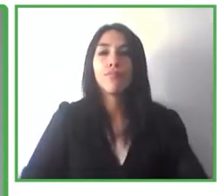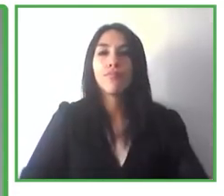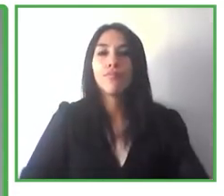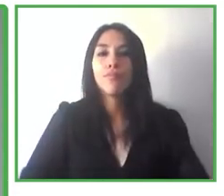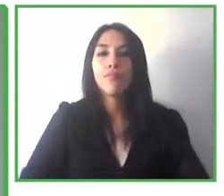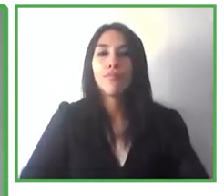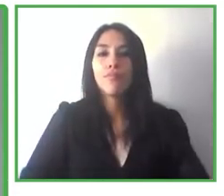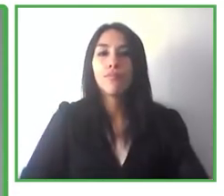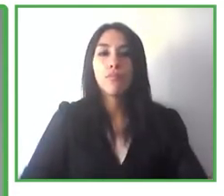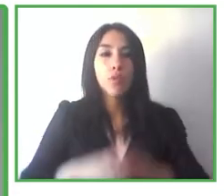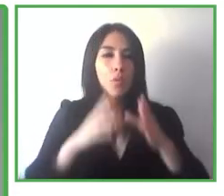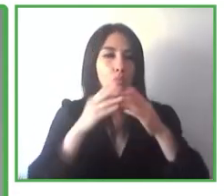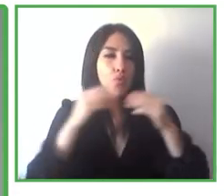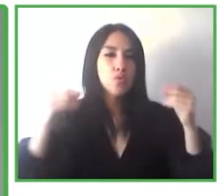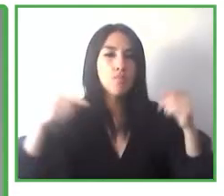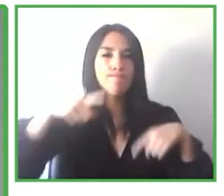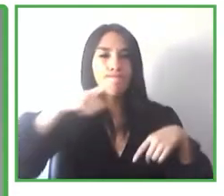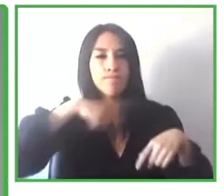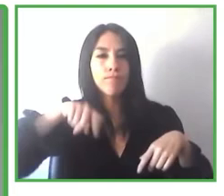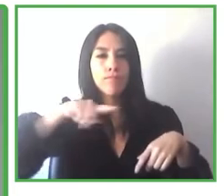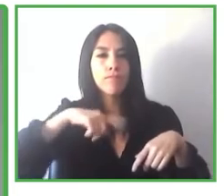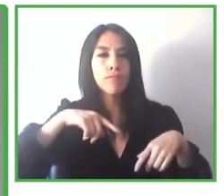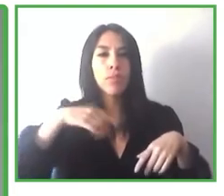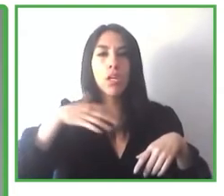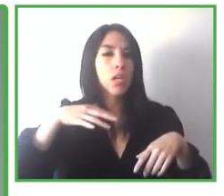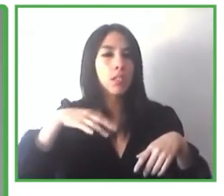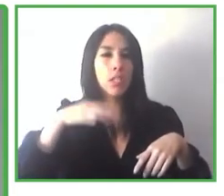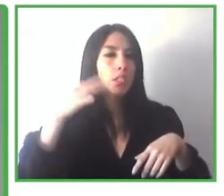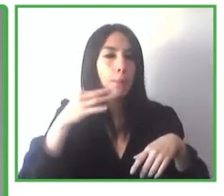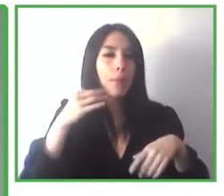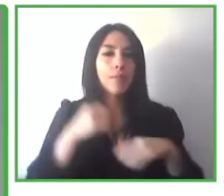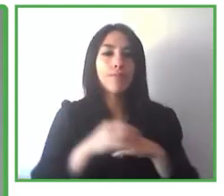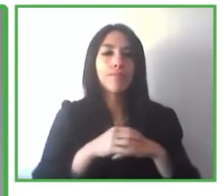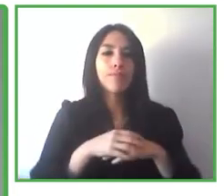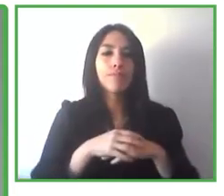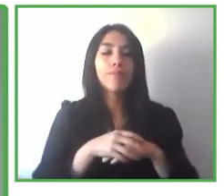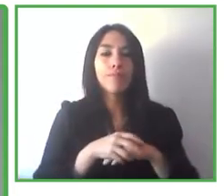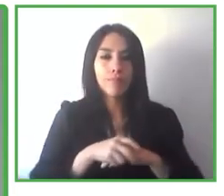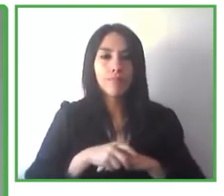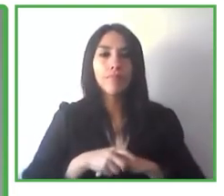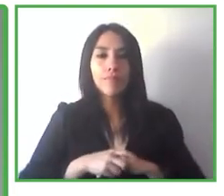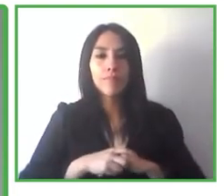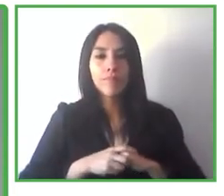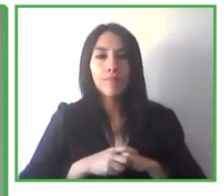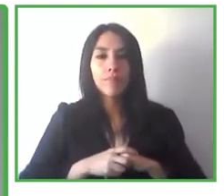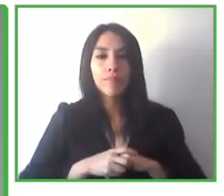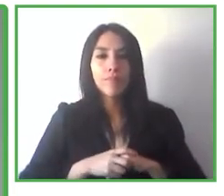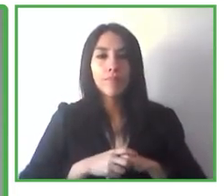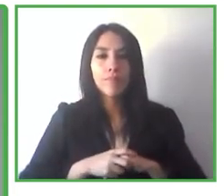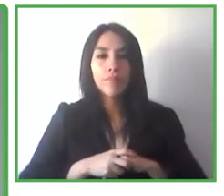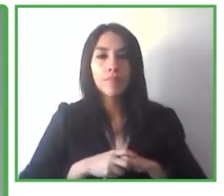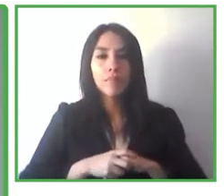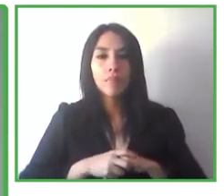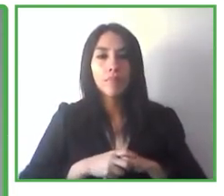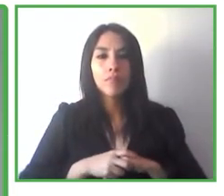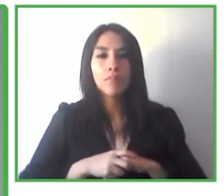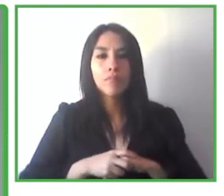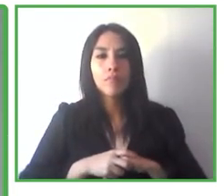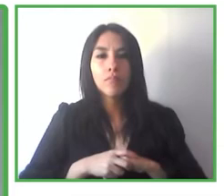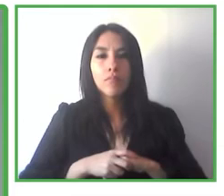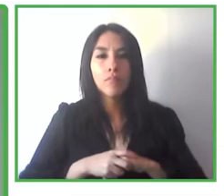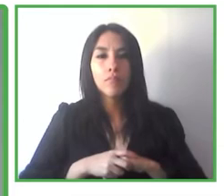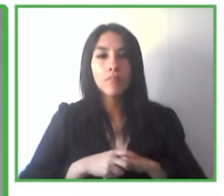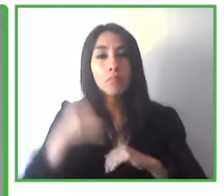cada vez más están siendo implantados, que realmente pequeños dispositivos que pueden ser conectados Internet y pueden capturar